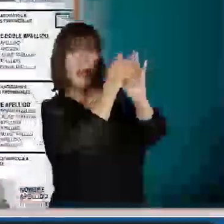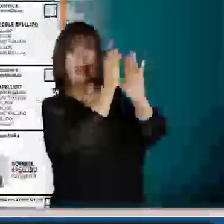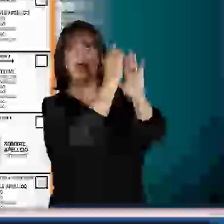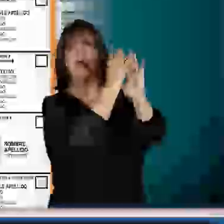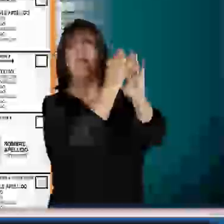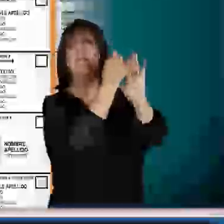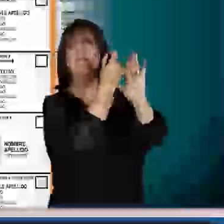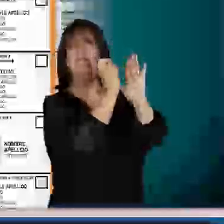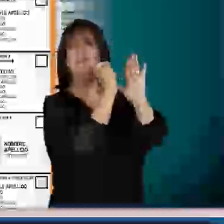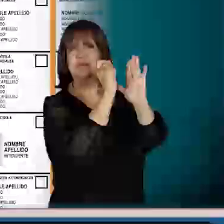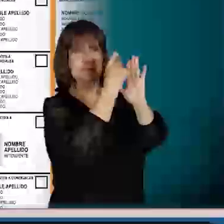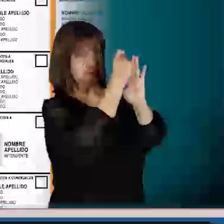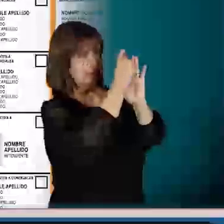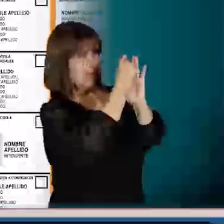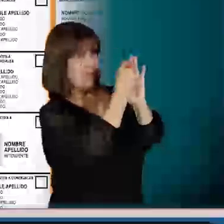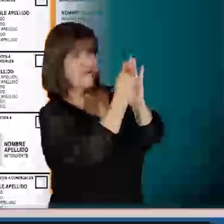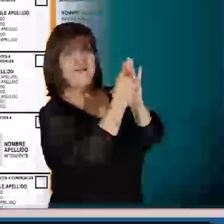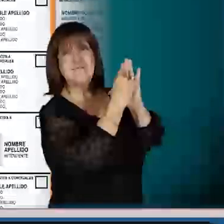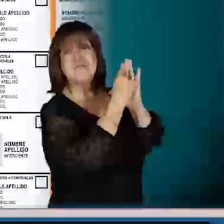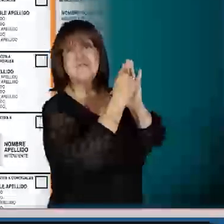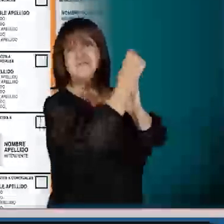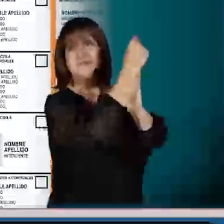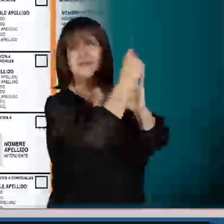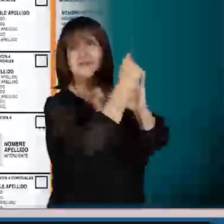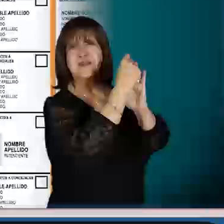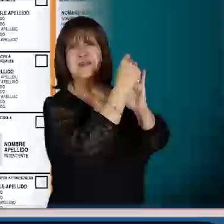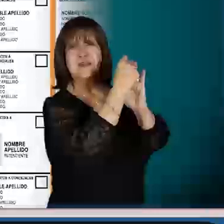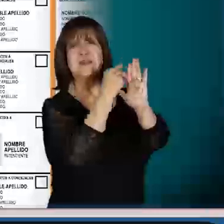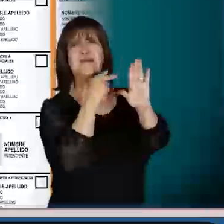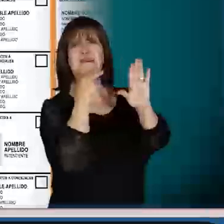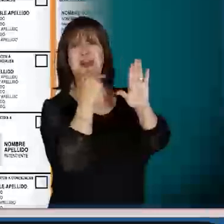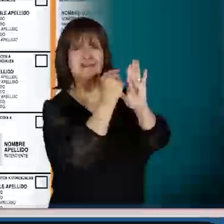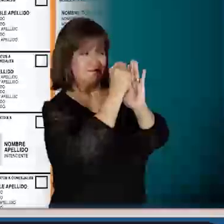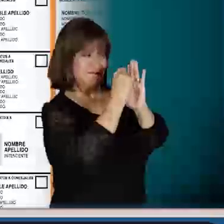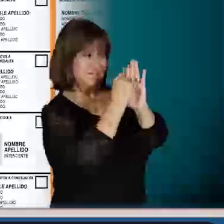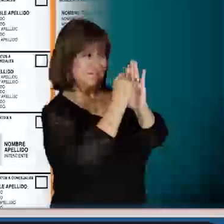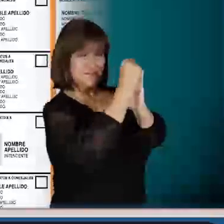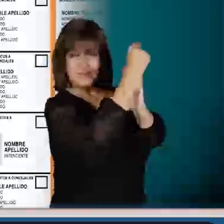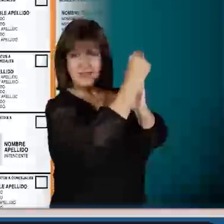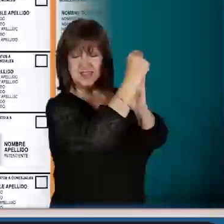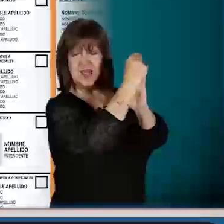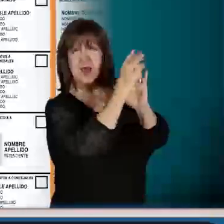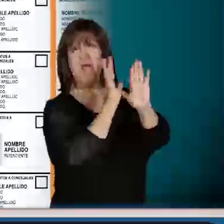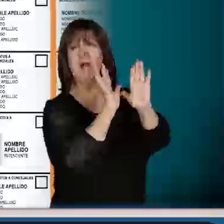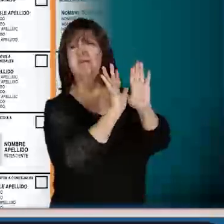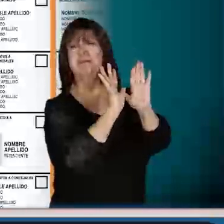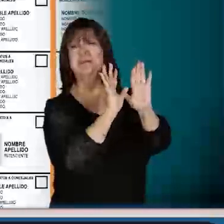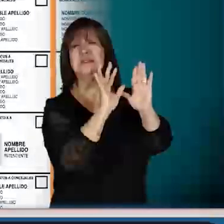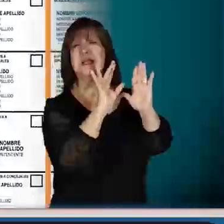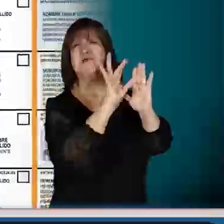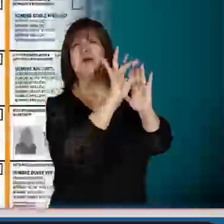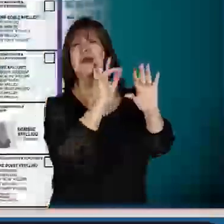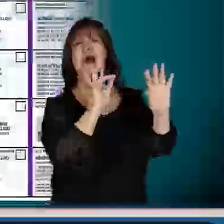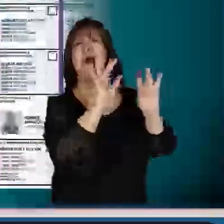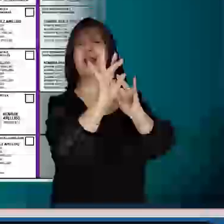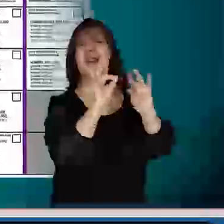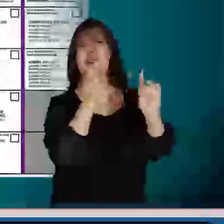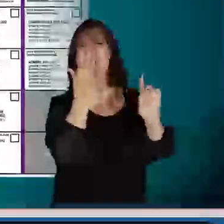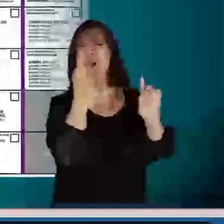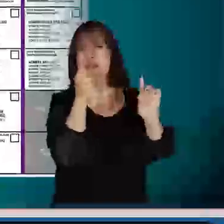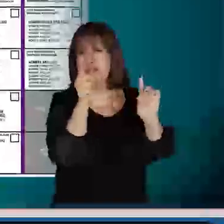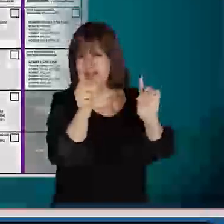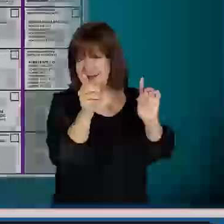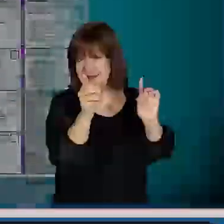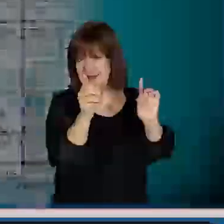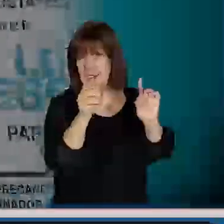Dentro, tenés que marcar con la birome en forma de B corta. De esta forma, elegís a quién vas a votar. Es